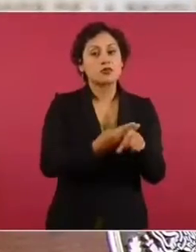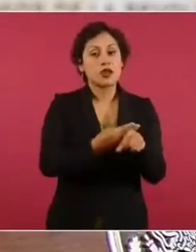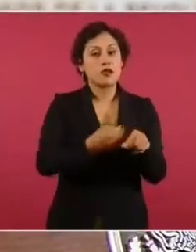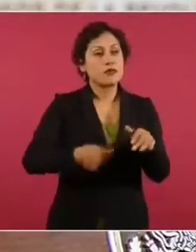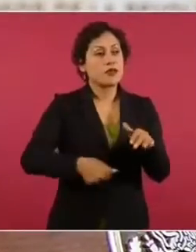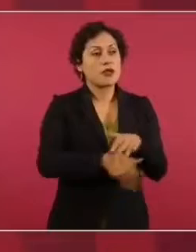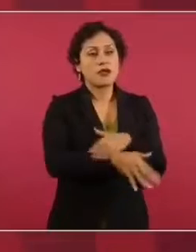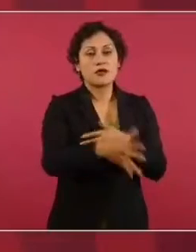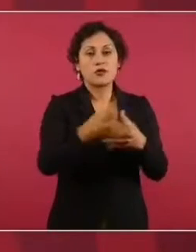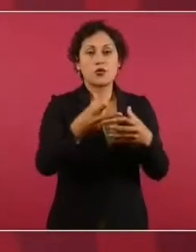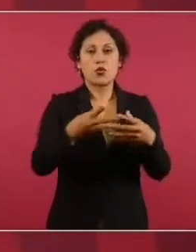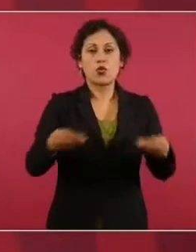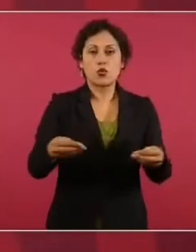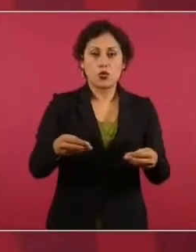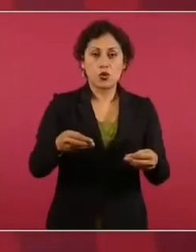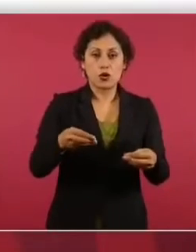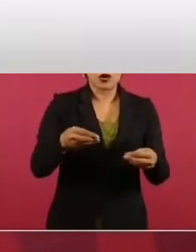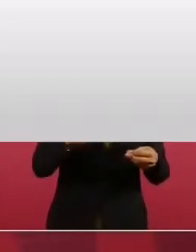Ayochenapa?